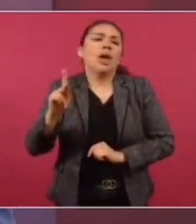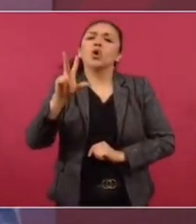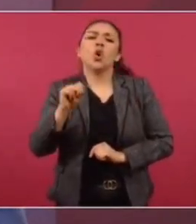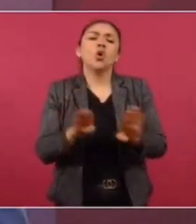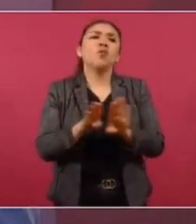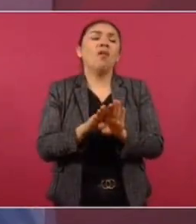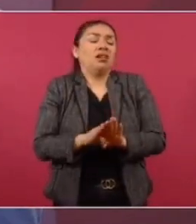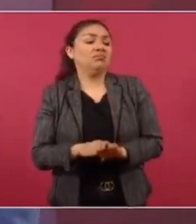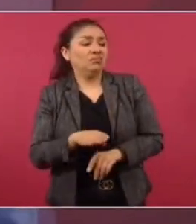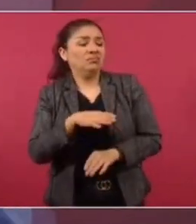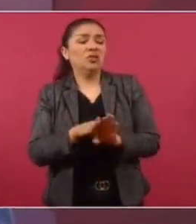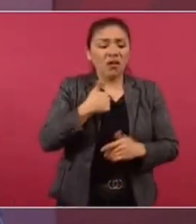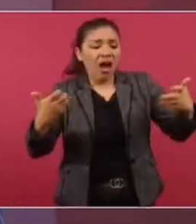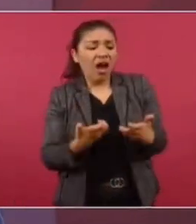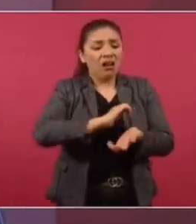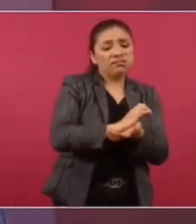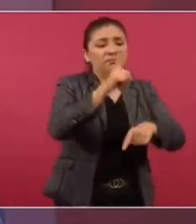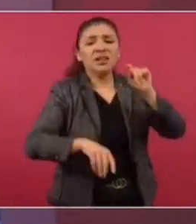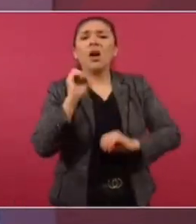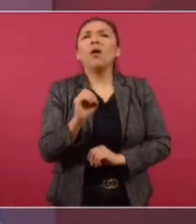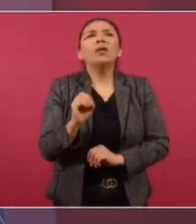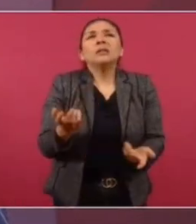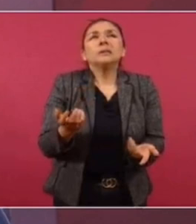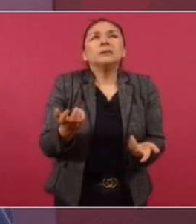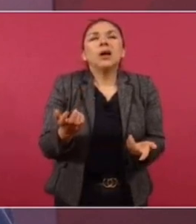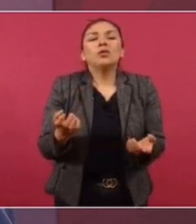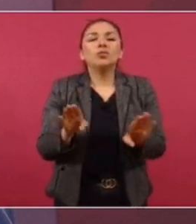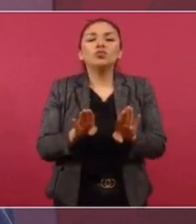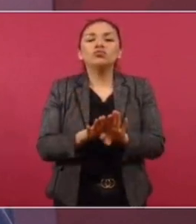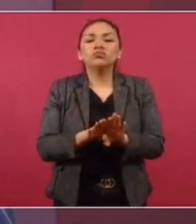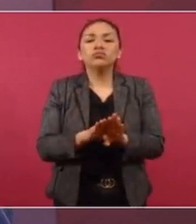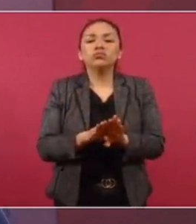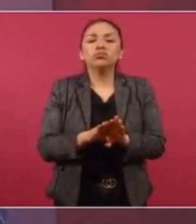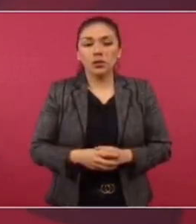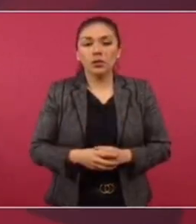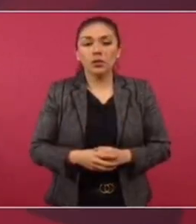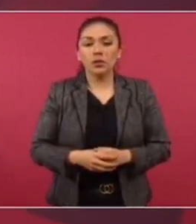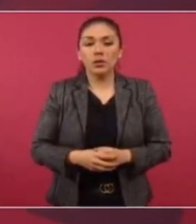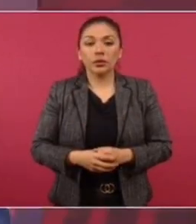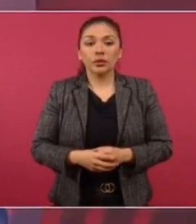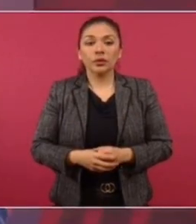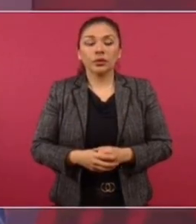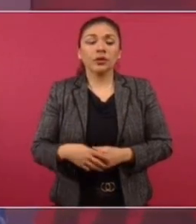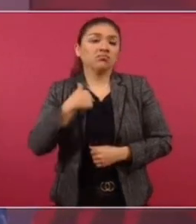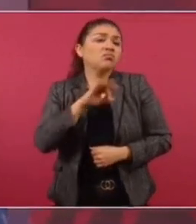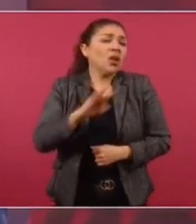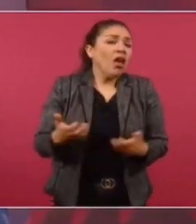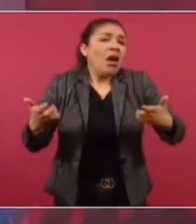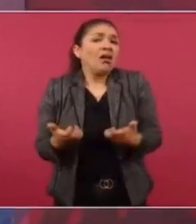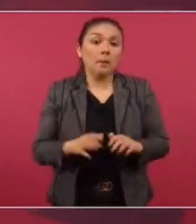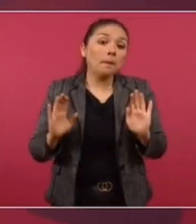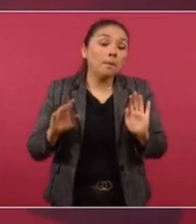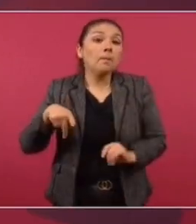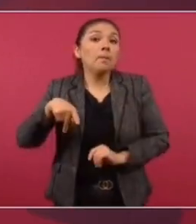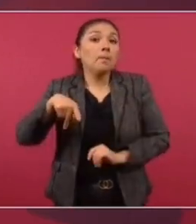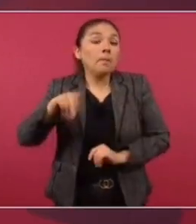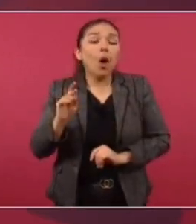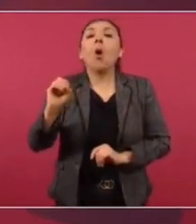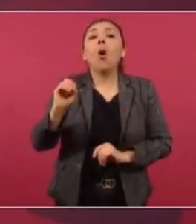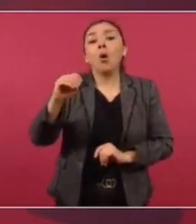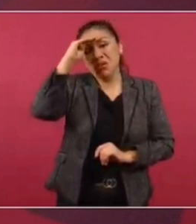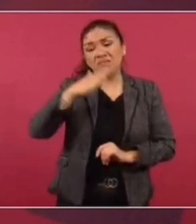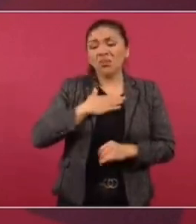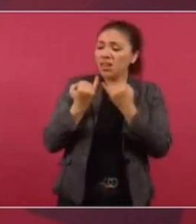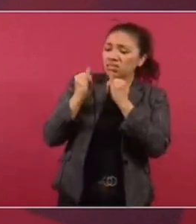desplantes y con demagogia. Desplantes de que pueden actuar de manera heterodoxa. O decir,